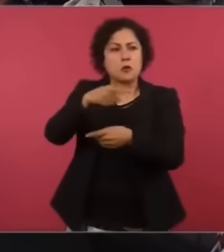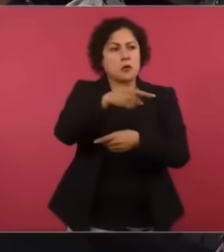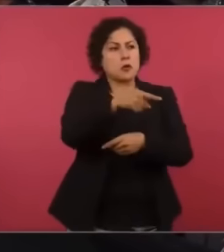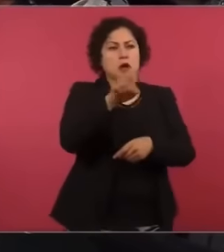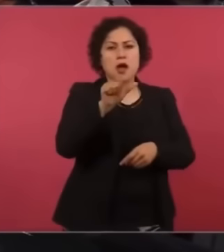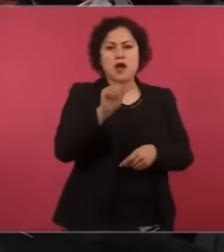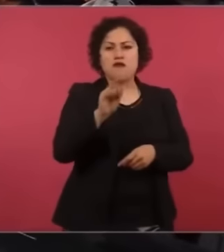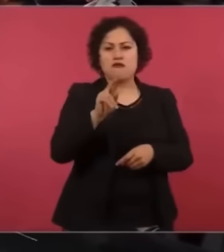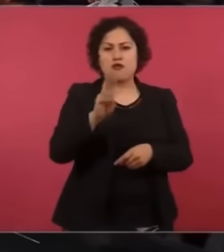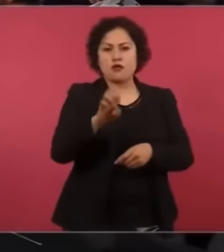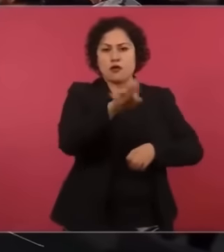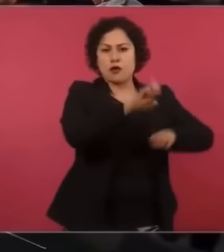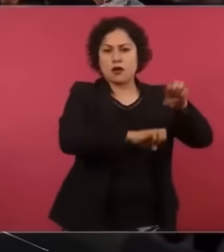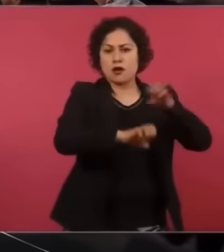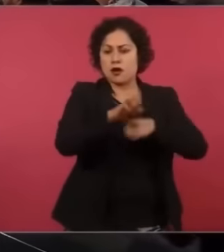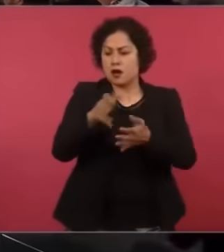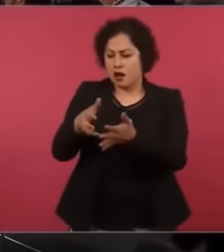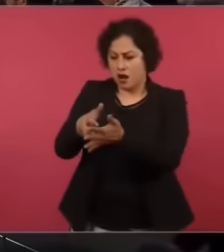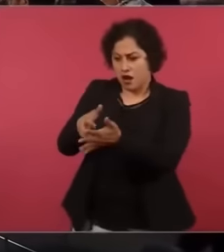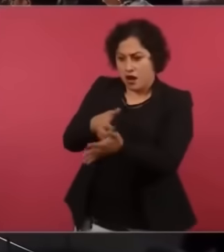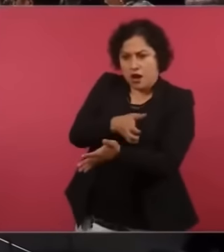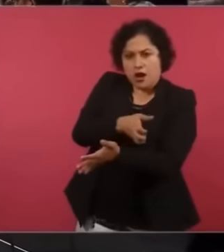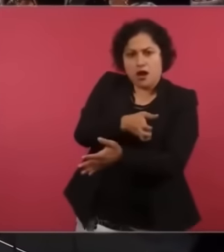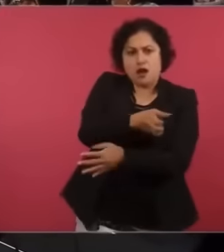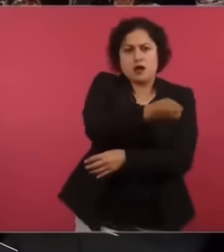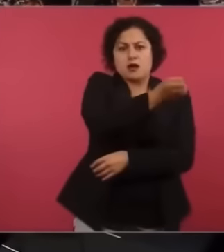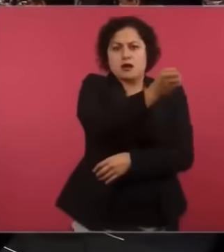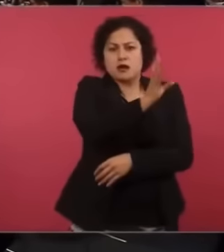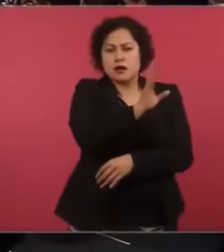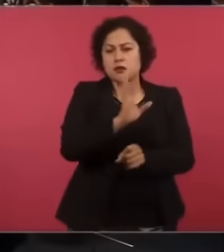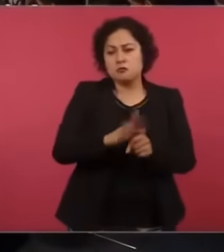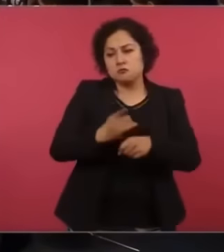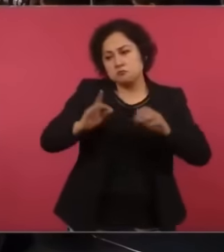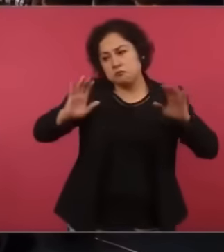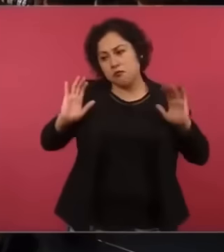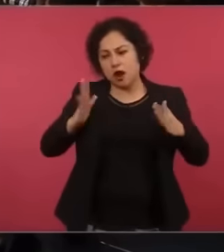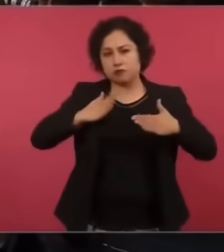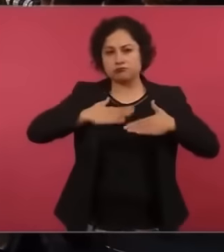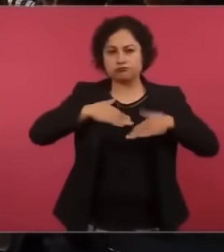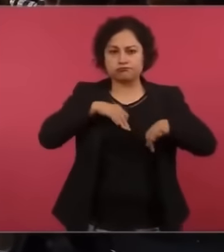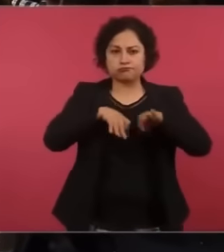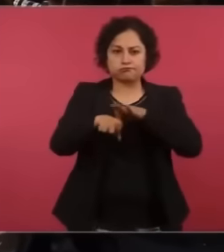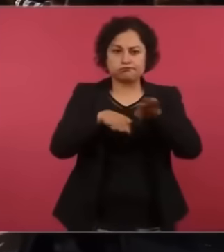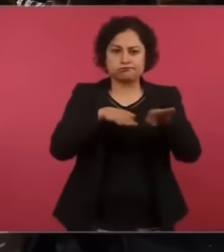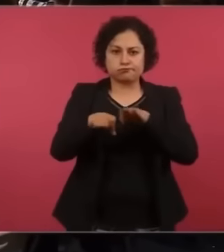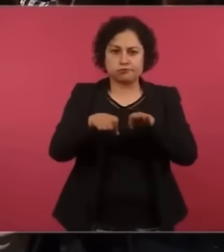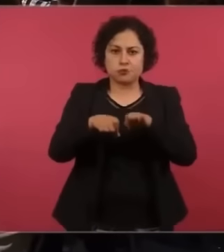de la media de lo que se cobraba en otros países.